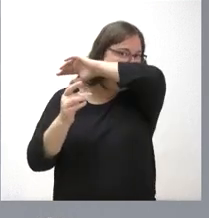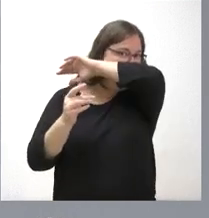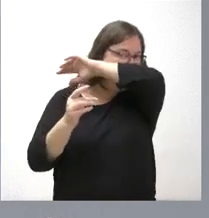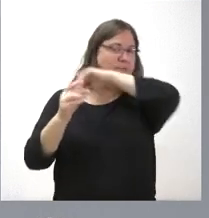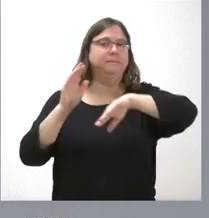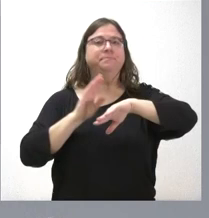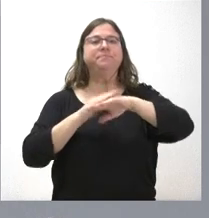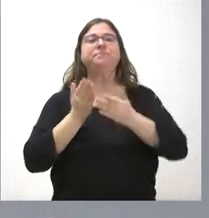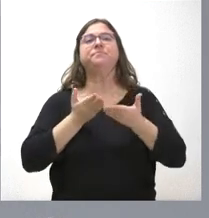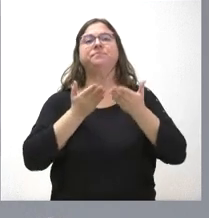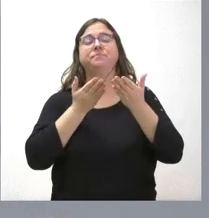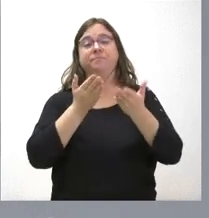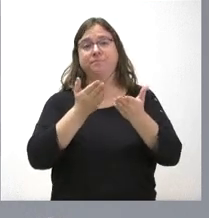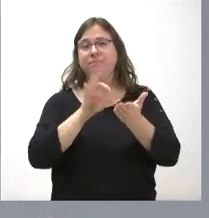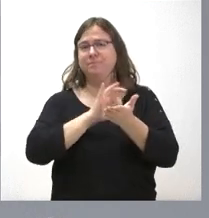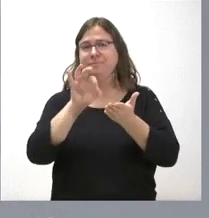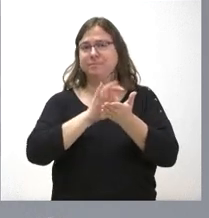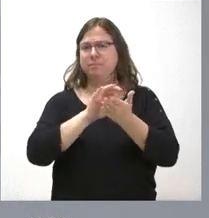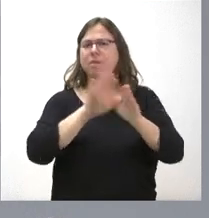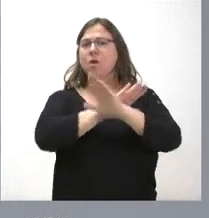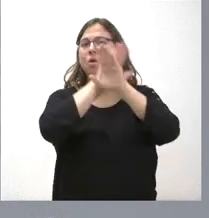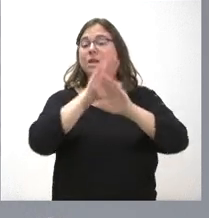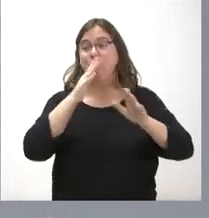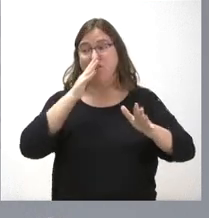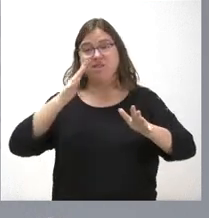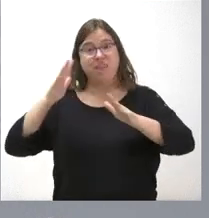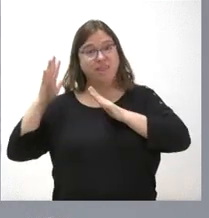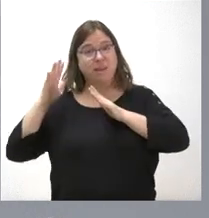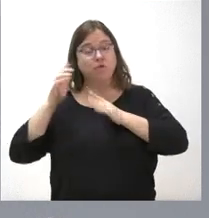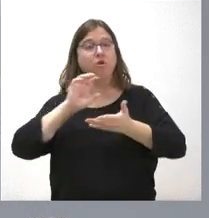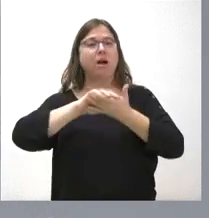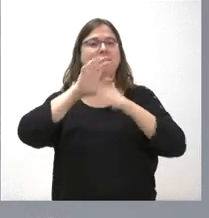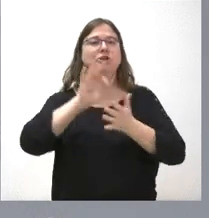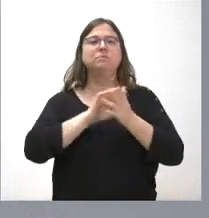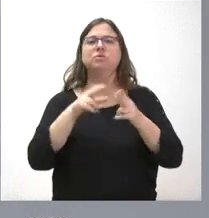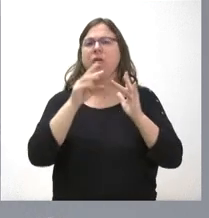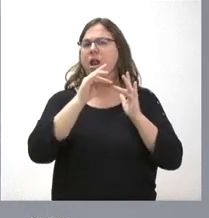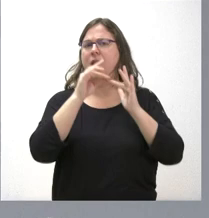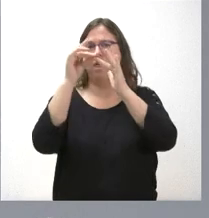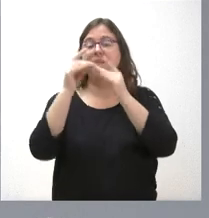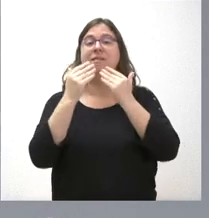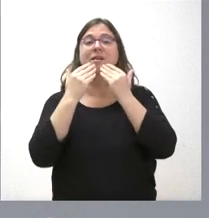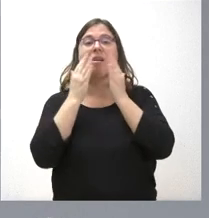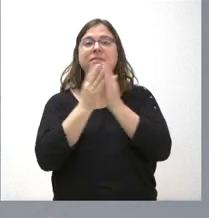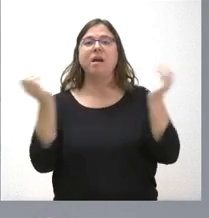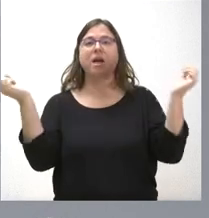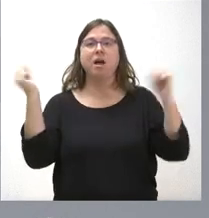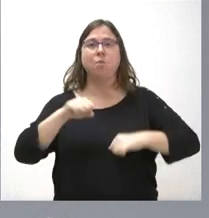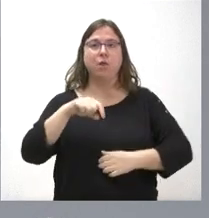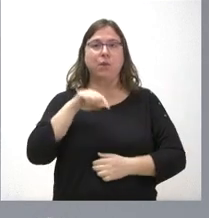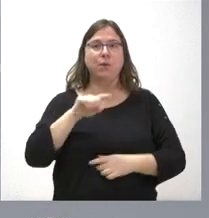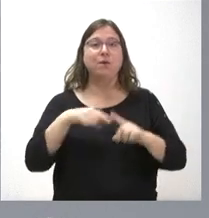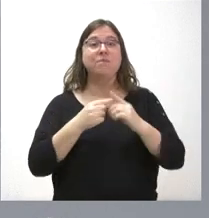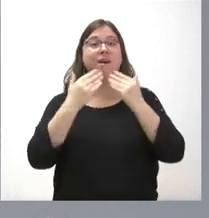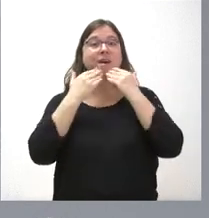prestación de los mismos en los últimos 10 años, fruto de acuerdos como el que hoy aprobamos, fruto de esa